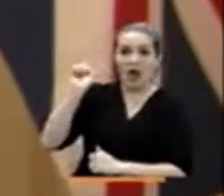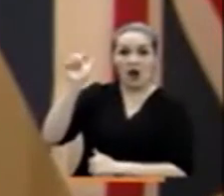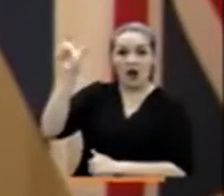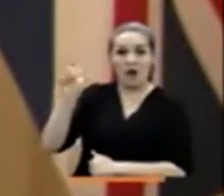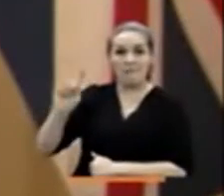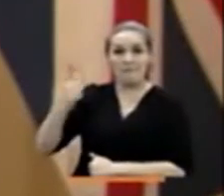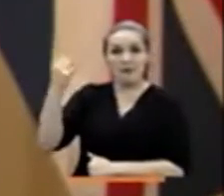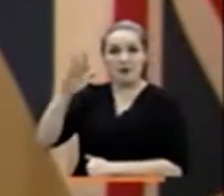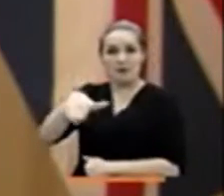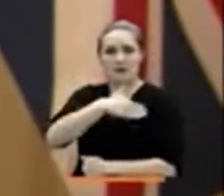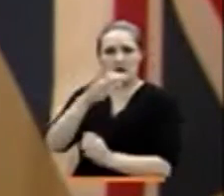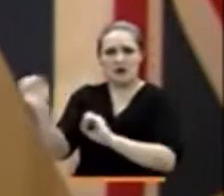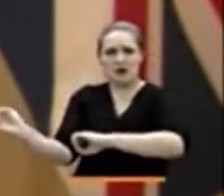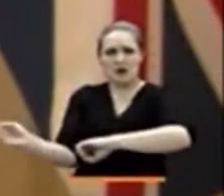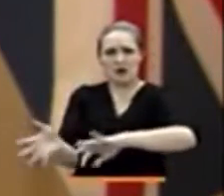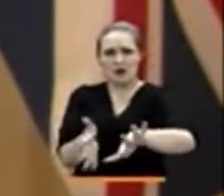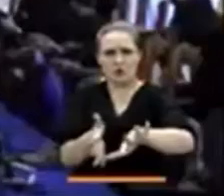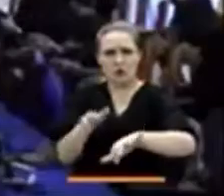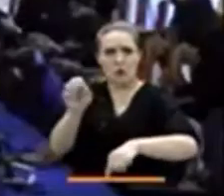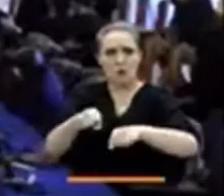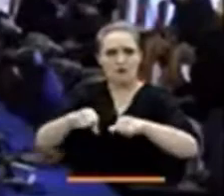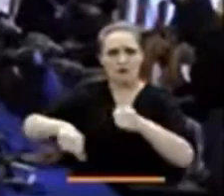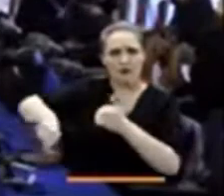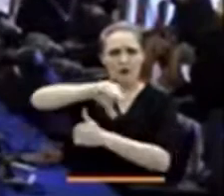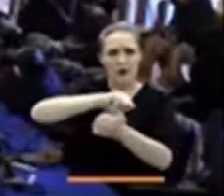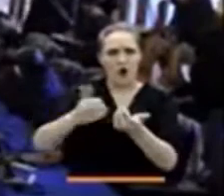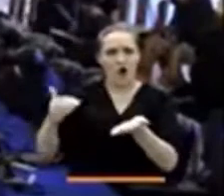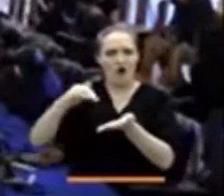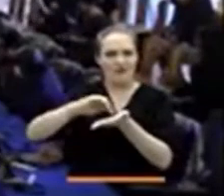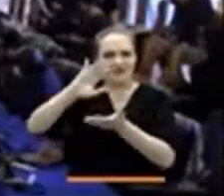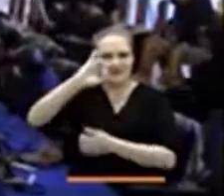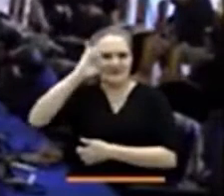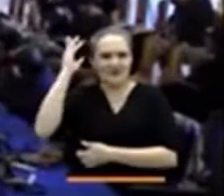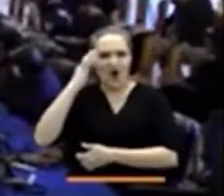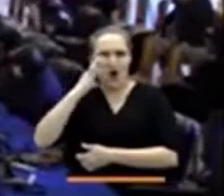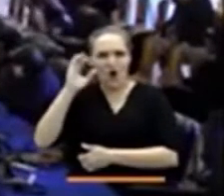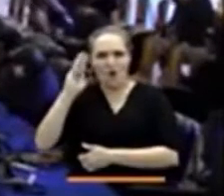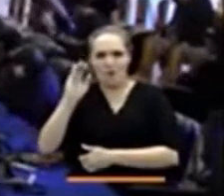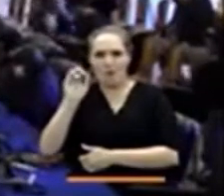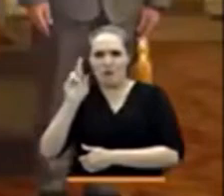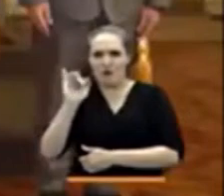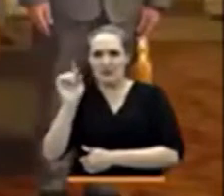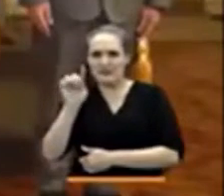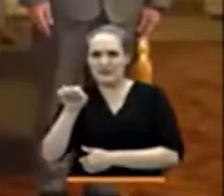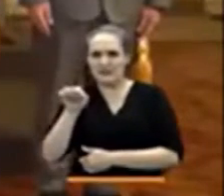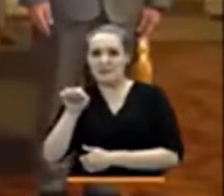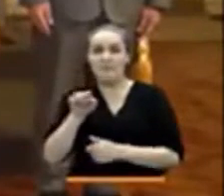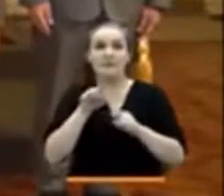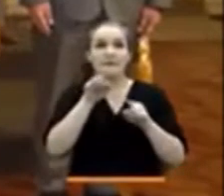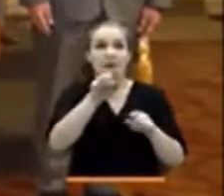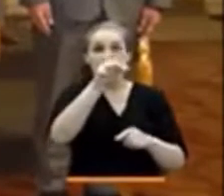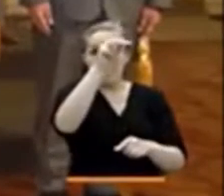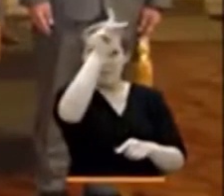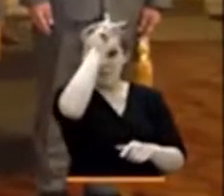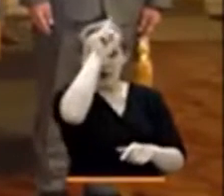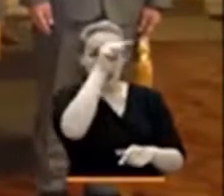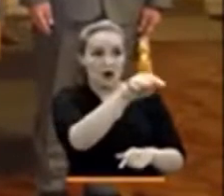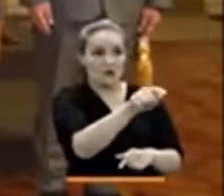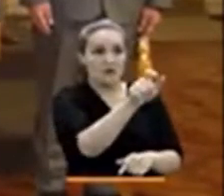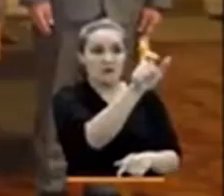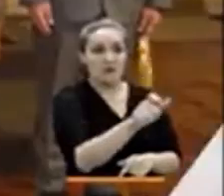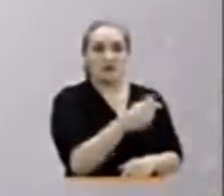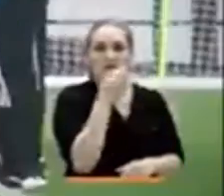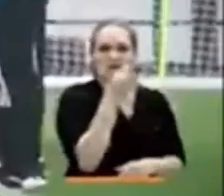abrió la posibilidad a Boris Johnson de regresar al poder. Y en Perú, la OEA enviará una misión para verificar las denuncias del presidente